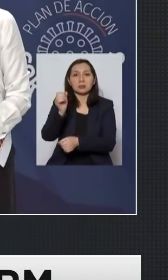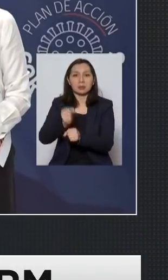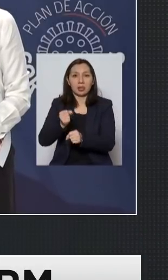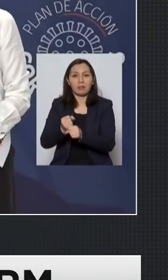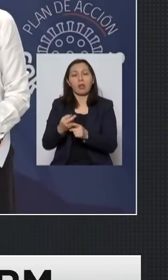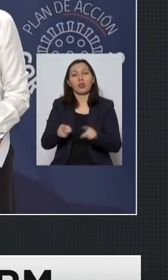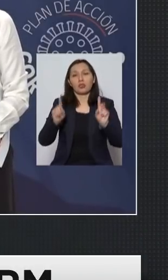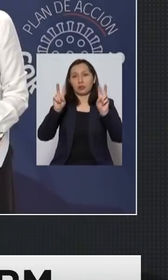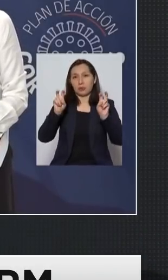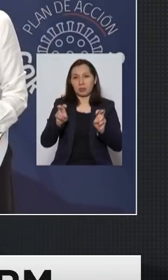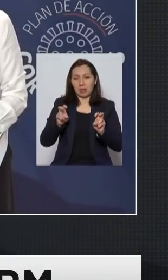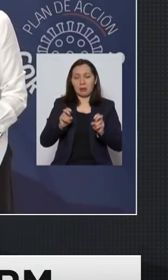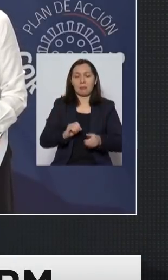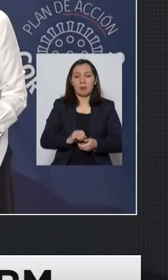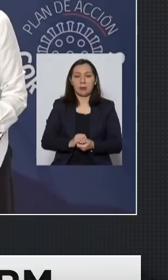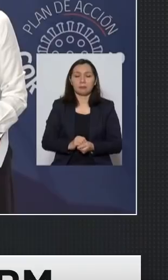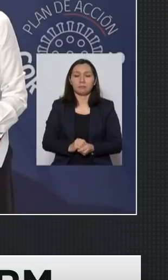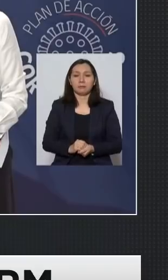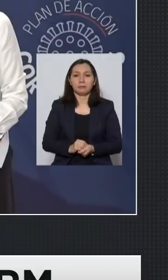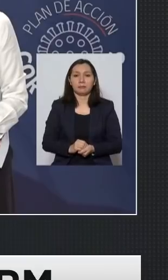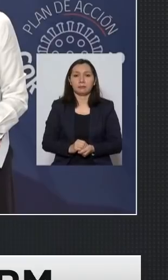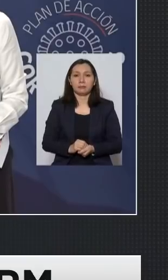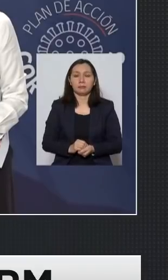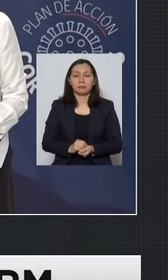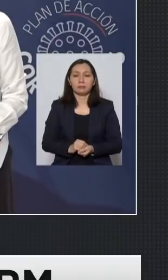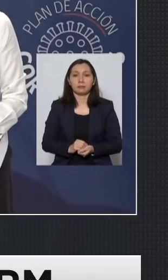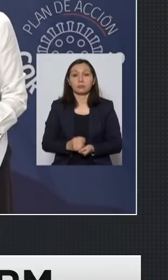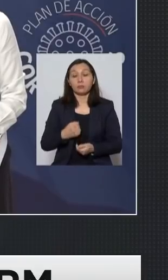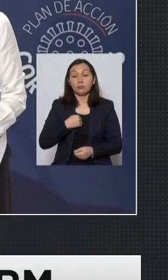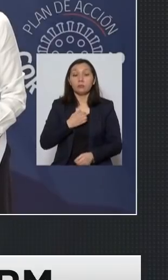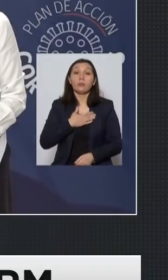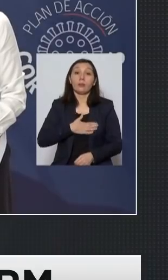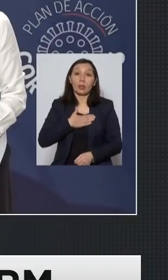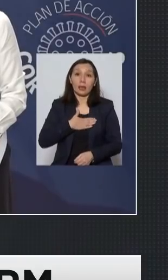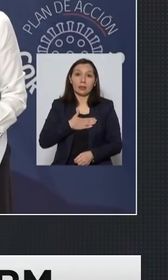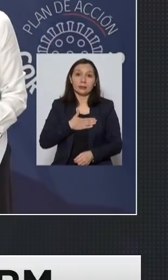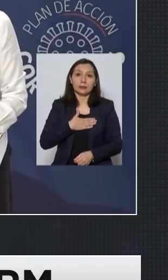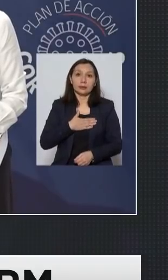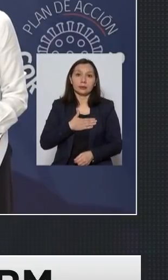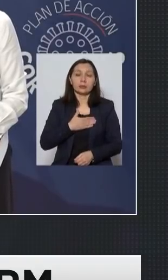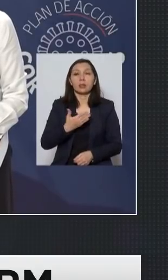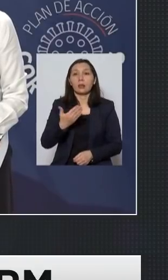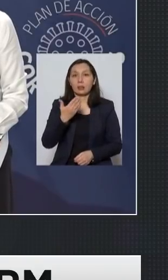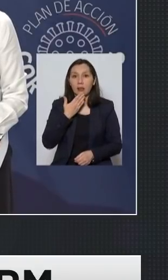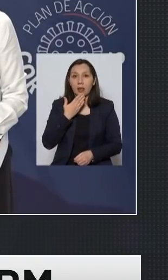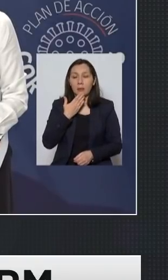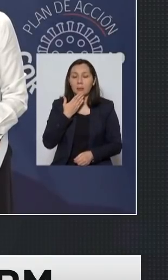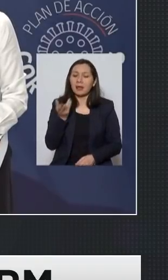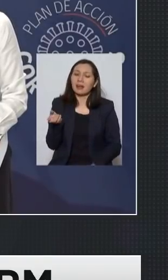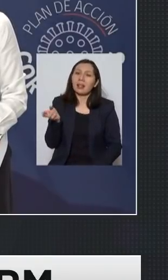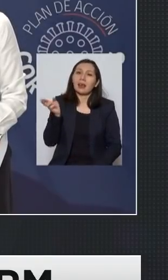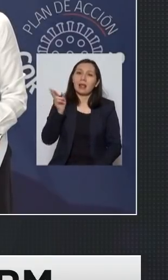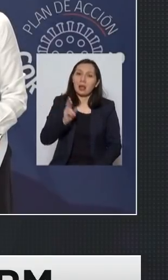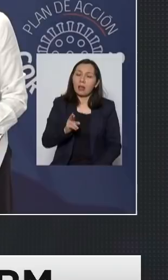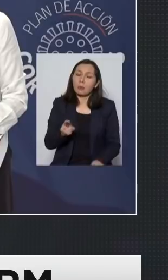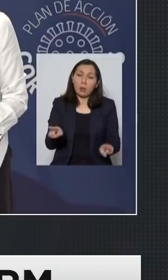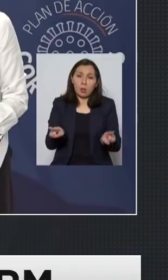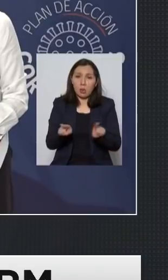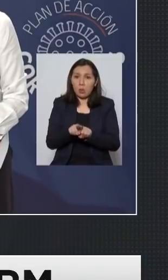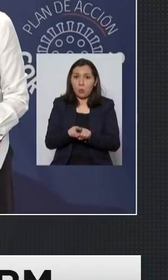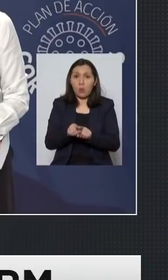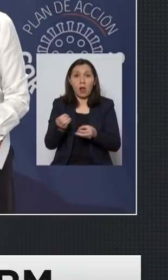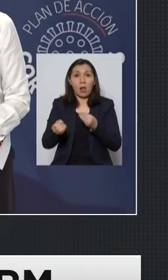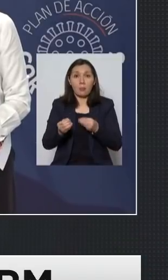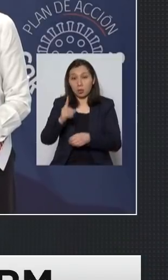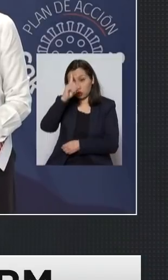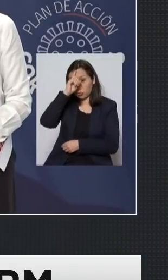otra categoría yo quisiera también enfatizar que igual como ha ocurrido